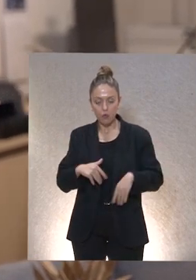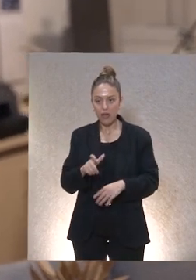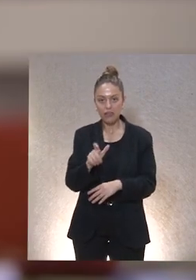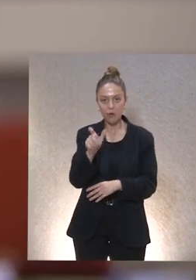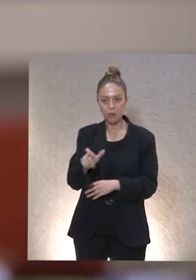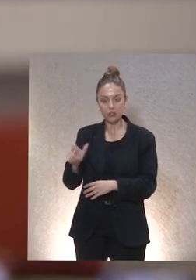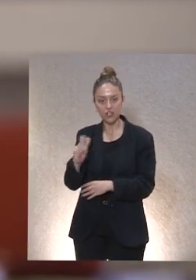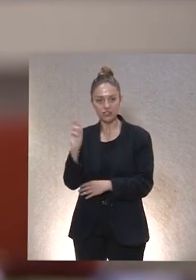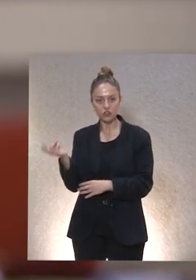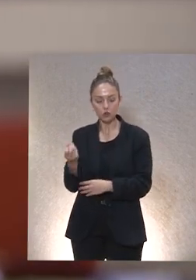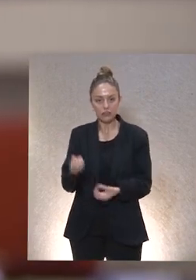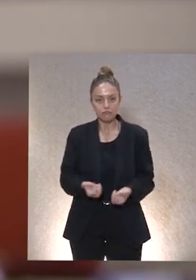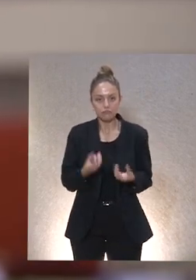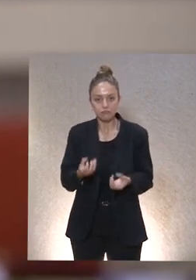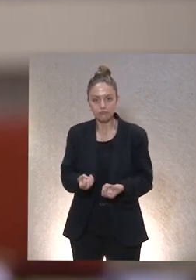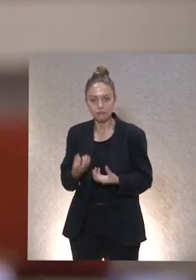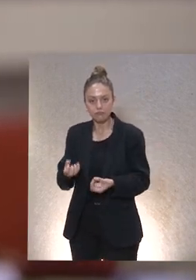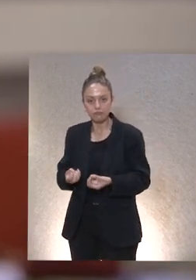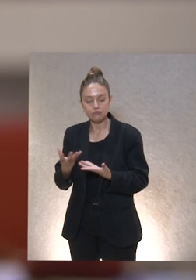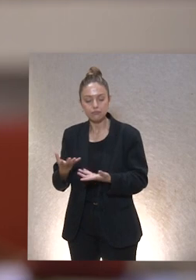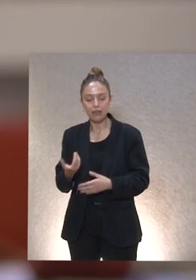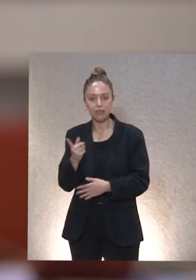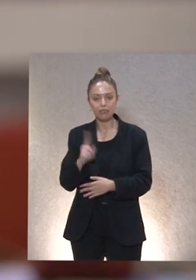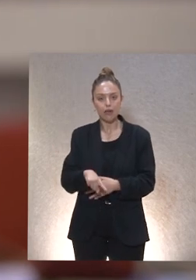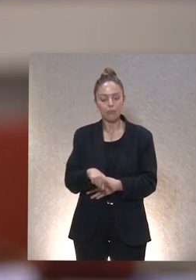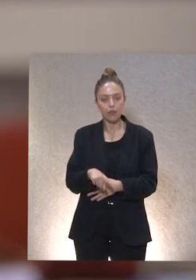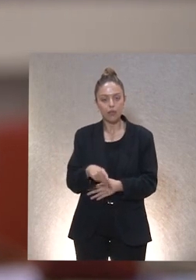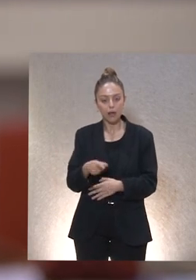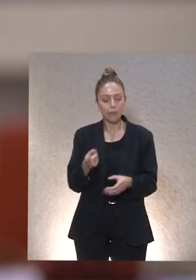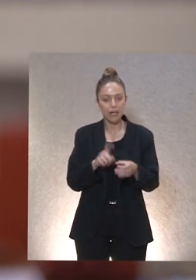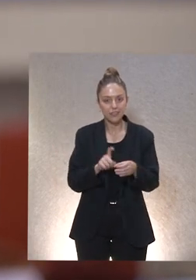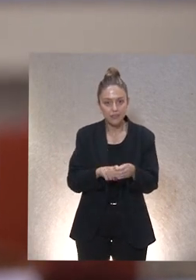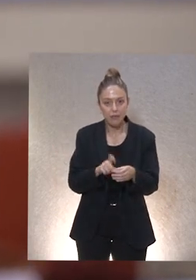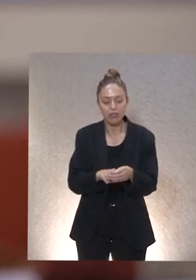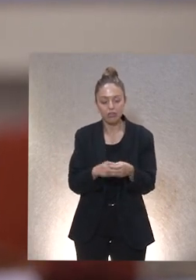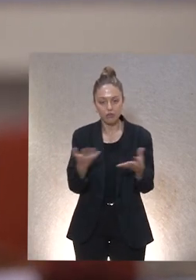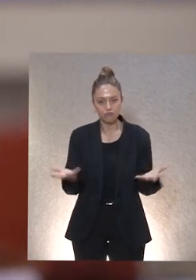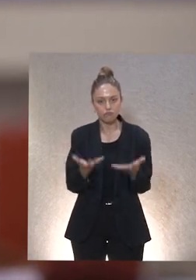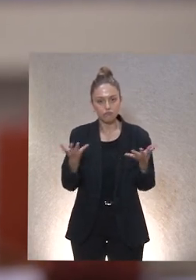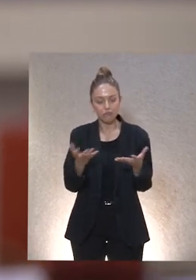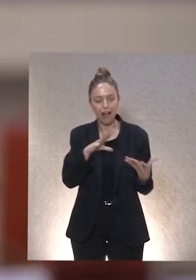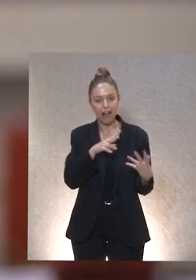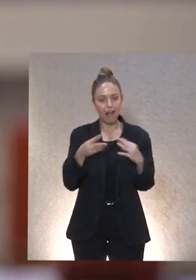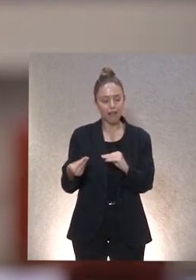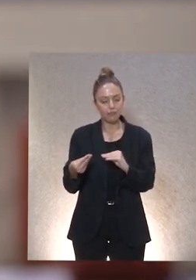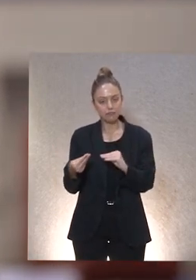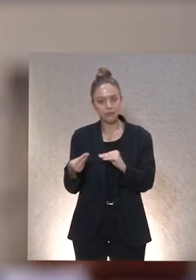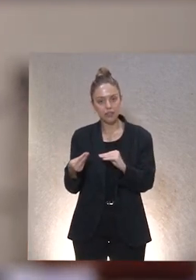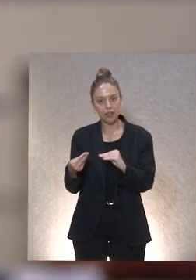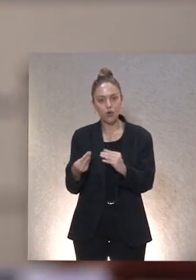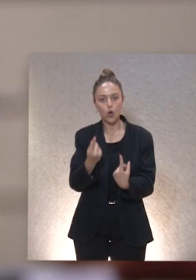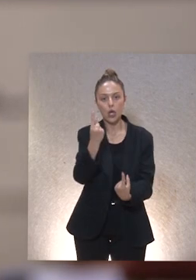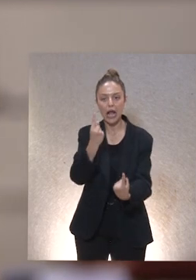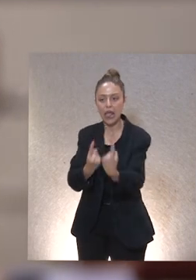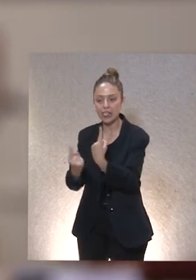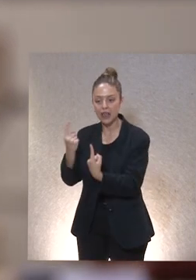otros, pues también habrá que habilitar esos cauces de participación y de expresión, adaptados a lo que cada